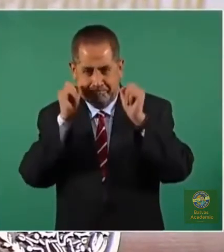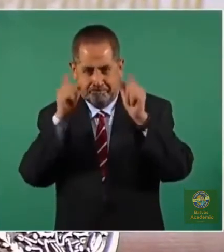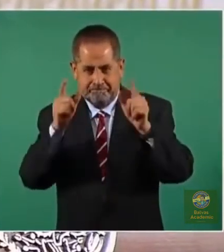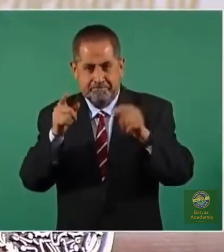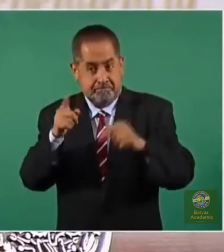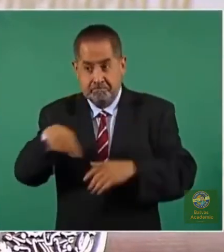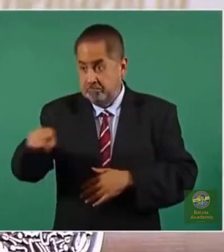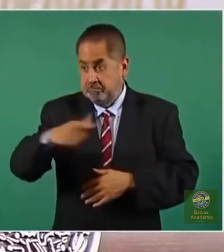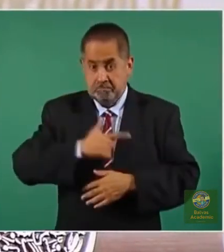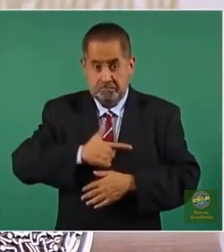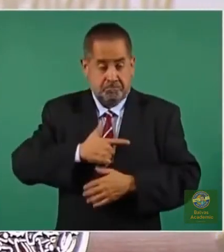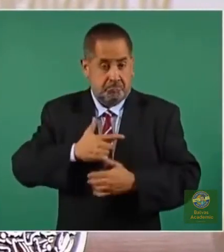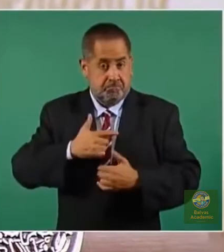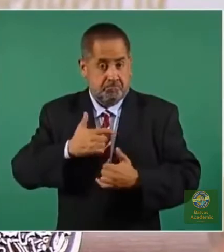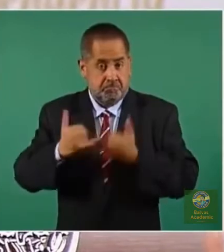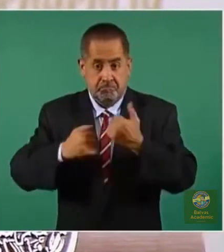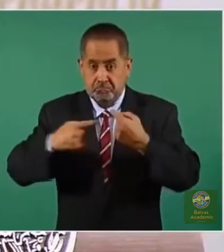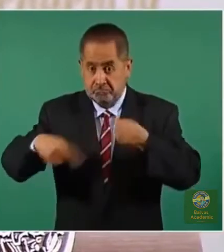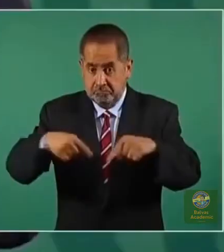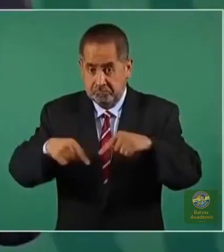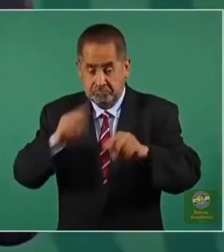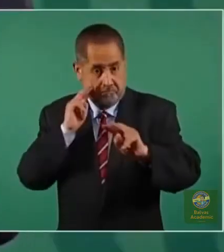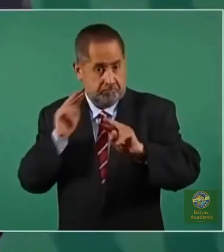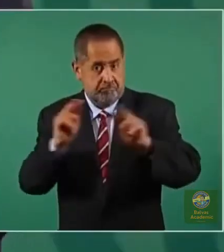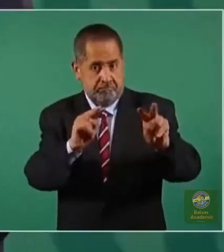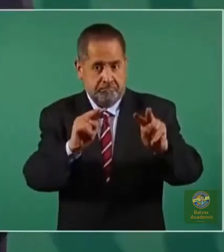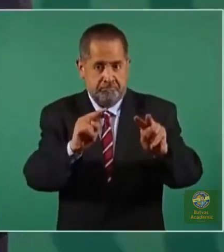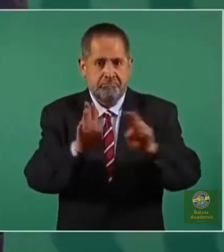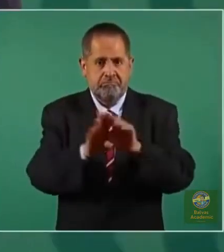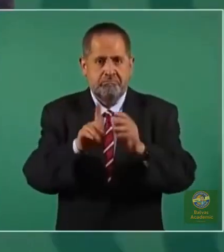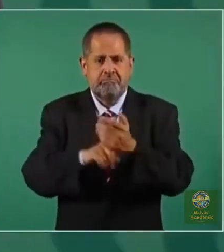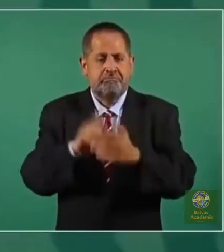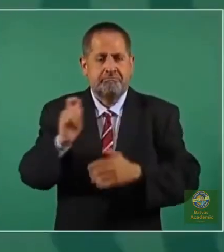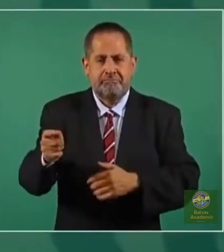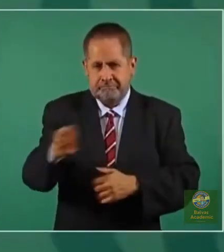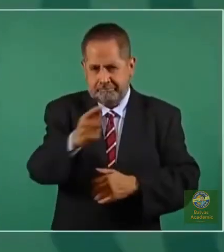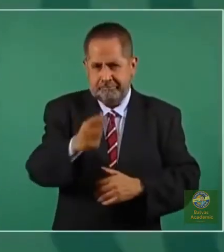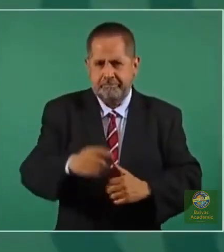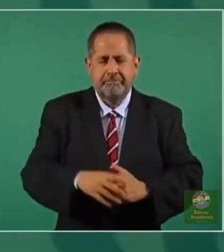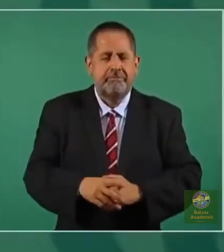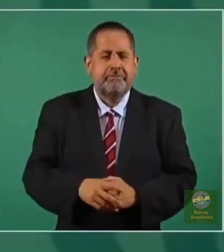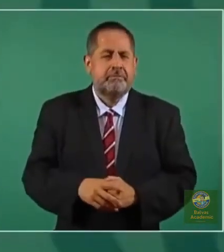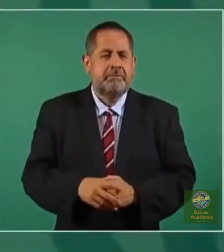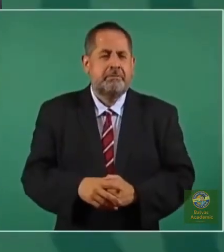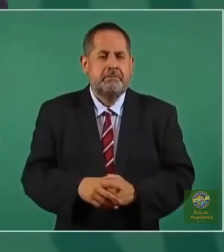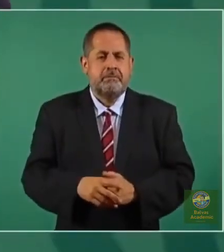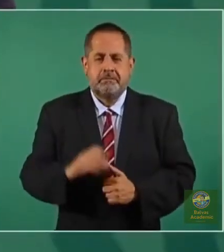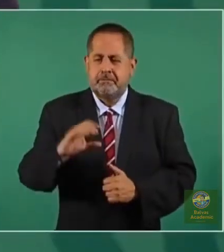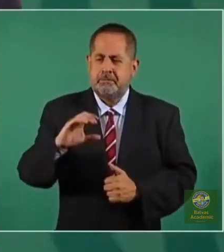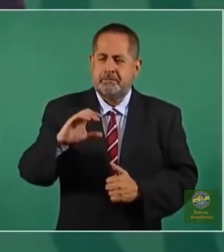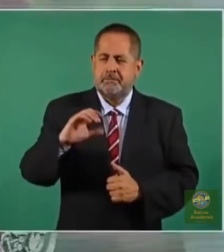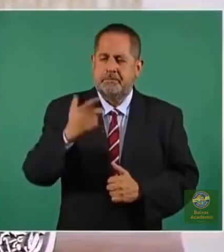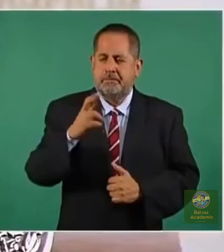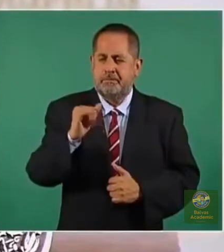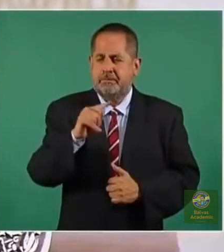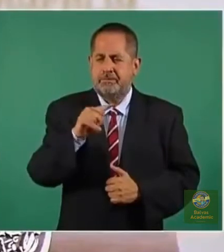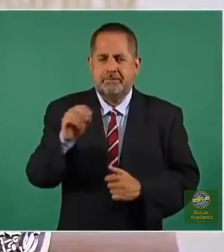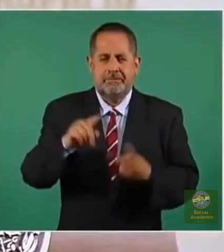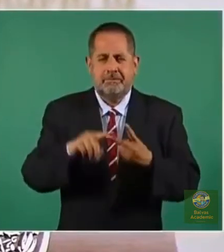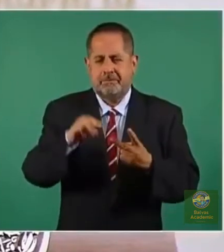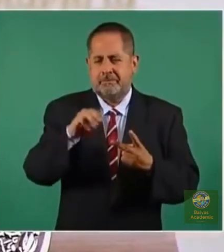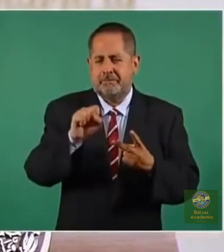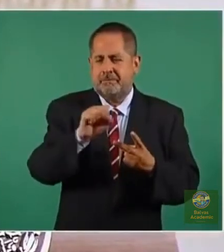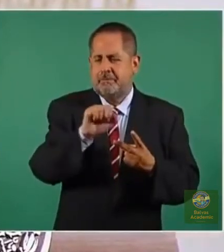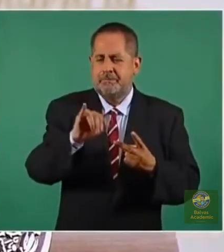gusta el fútbol y que tienen a Cristiano y a Messi como